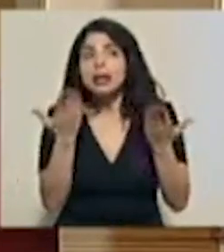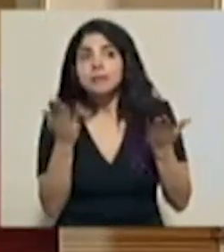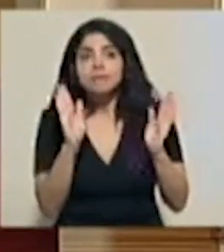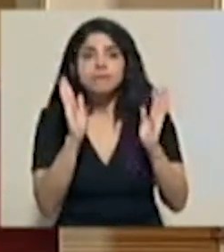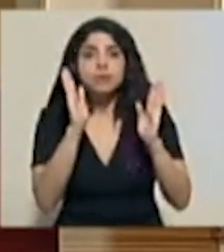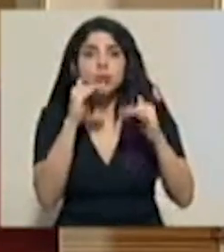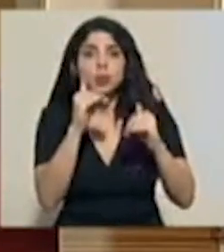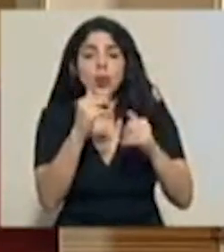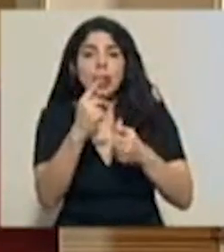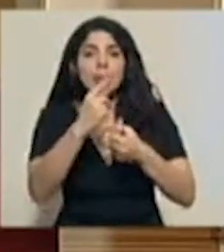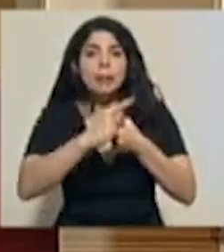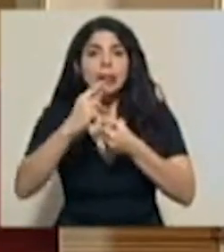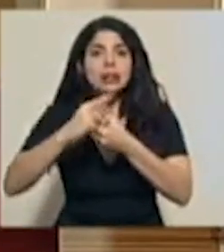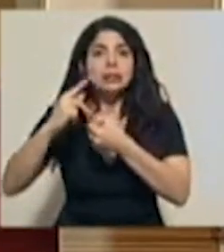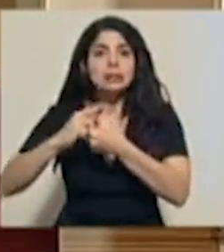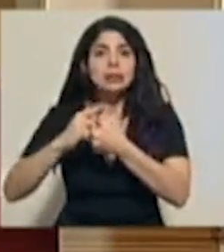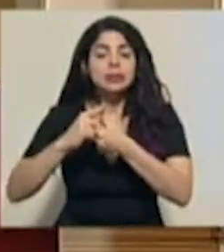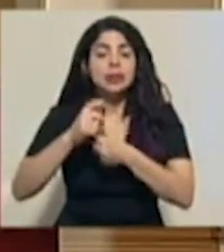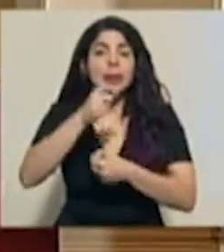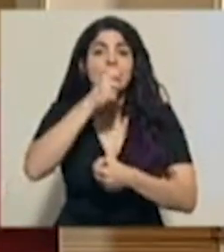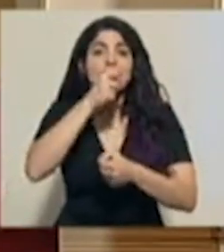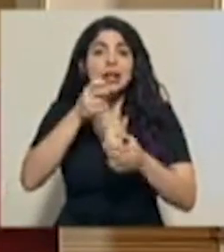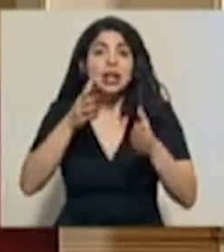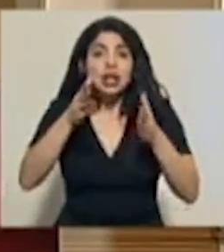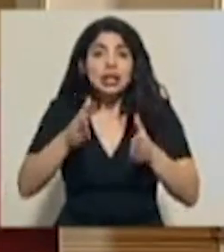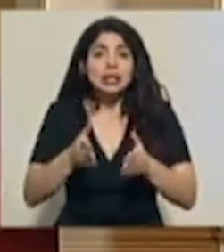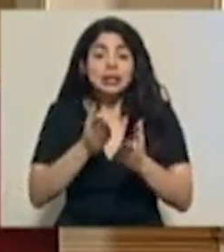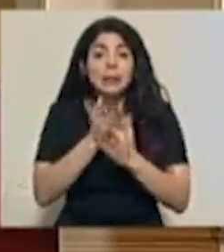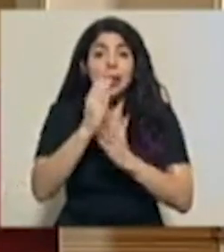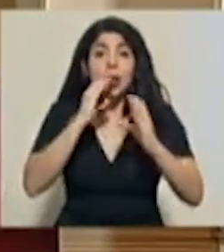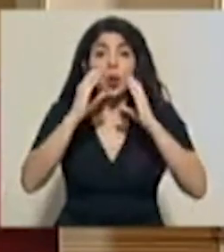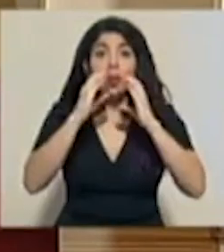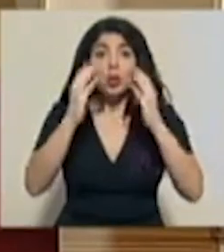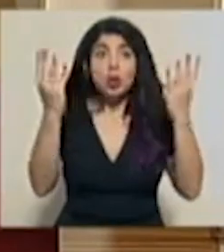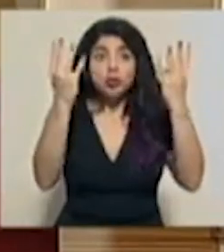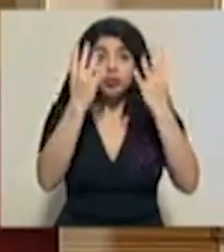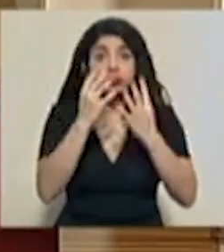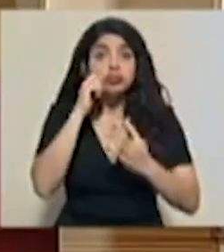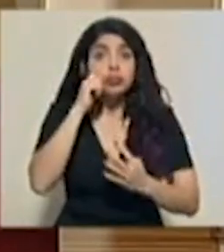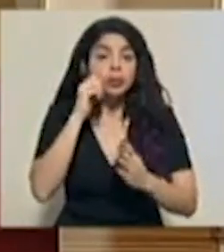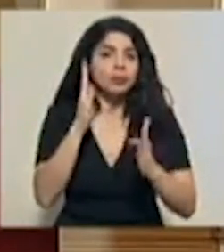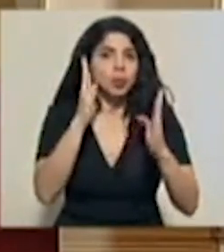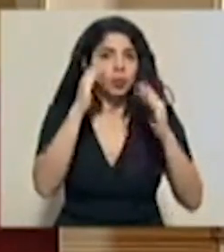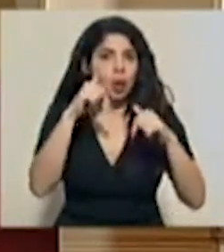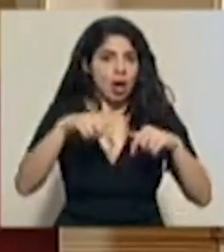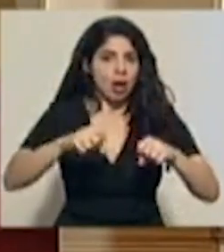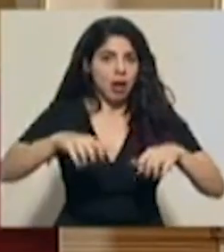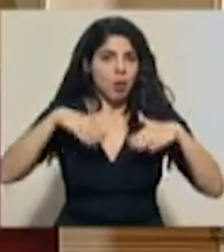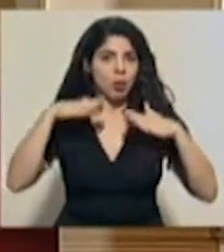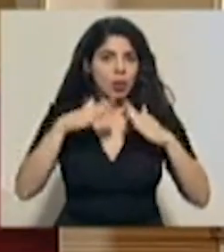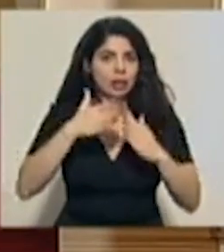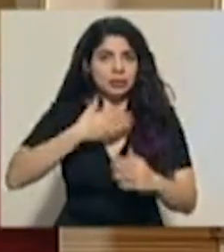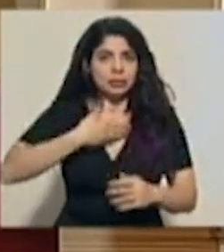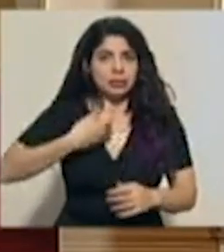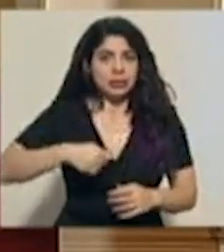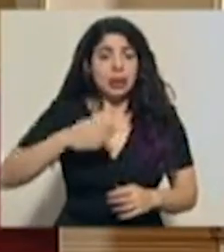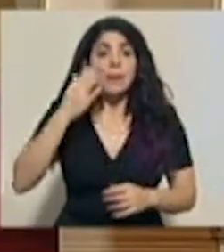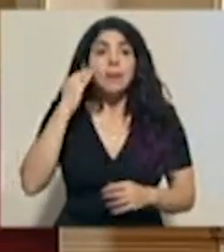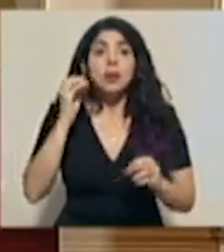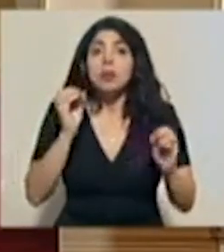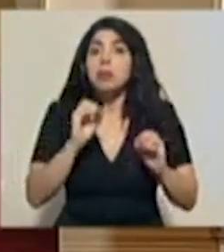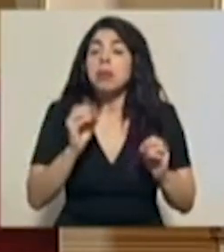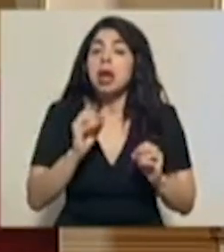con la participación de colegas de los medios de comunicación de manera presencial en el auditorio de casa presidencial, ya que nadie